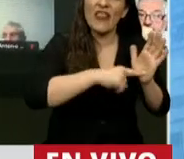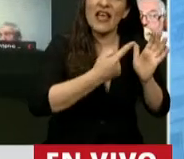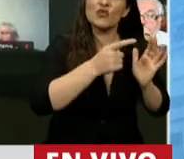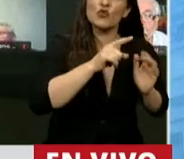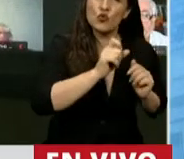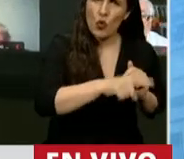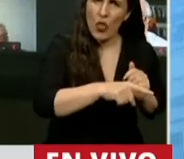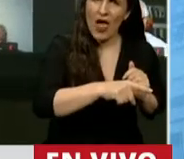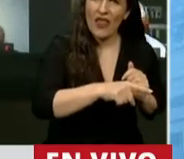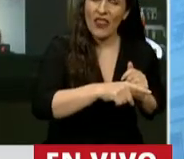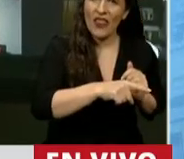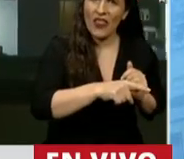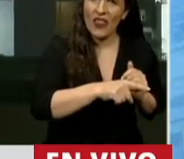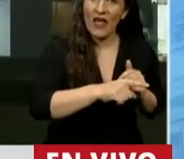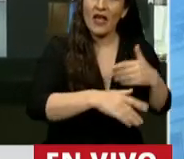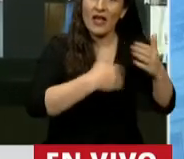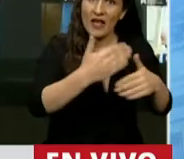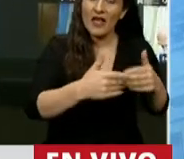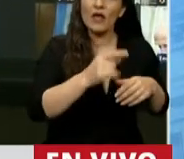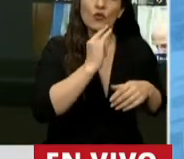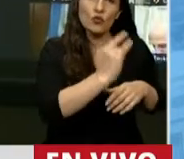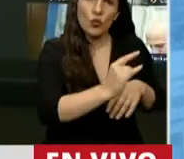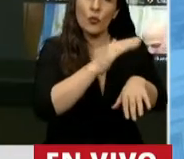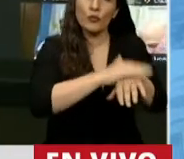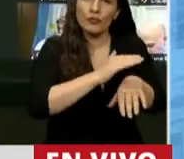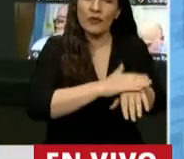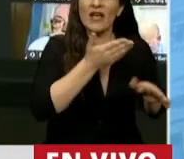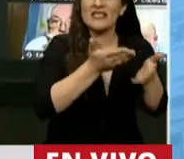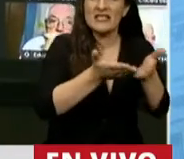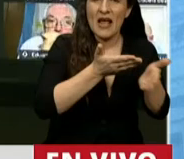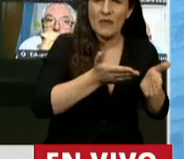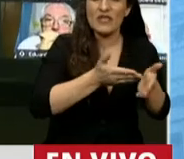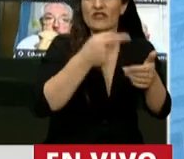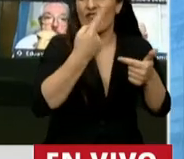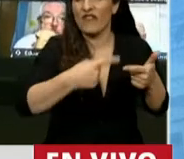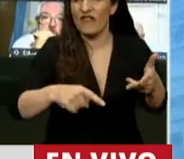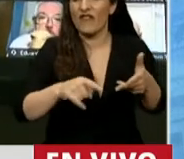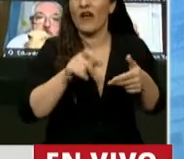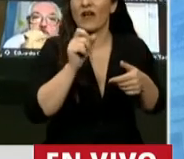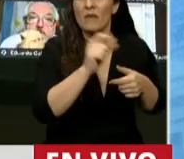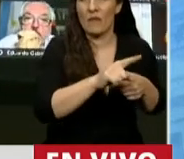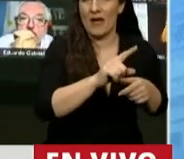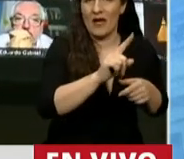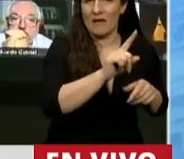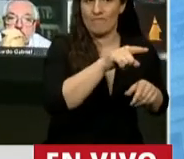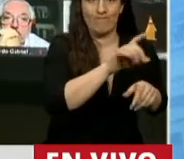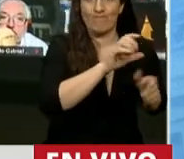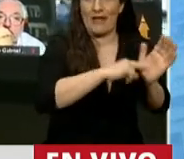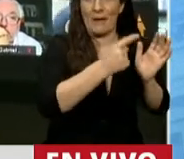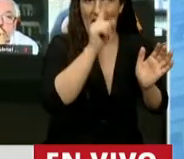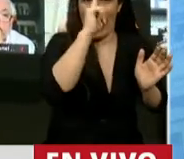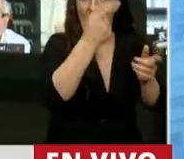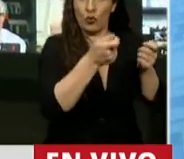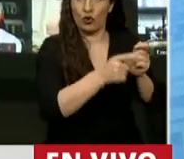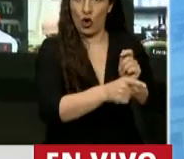Autónoma de Buenos Aires y proseguir asumiendo las competencias, servicios y funciones inherentes a su régimen autónomo, el Estado